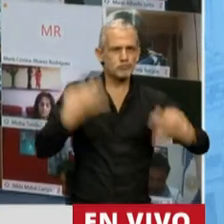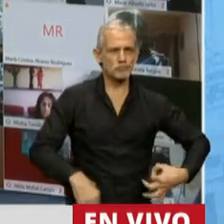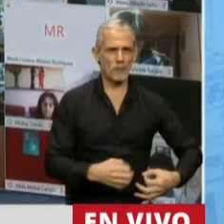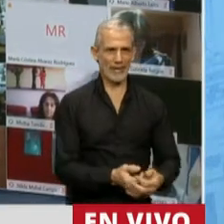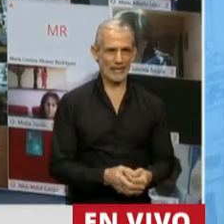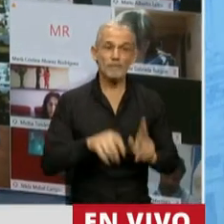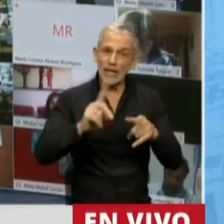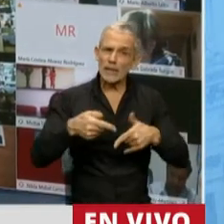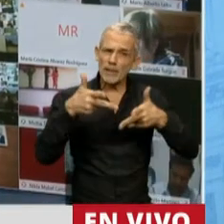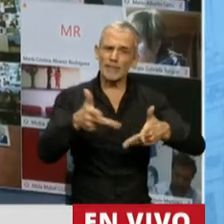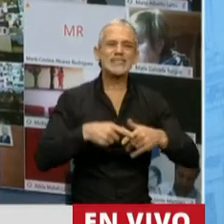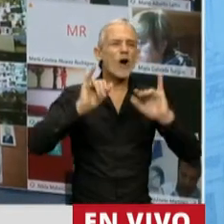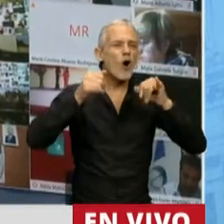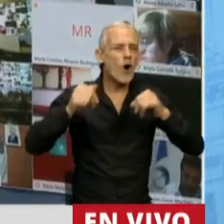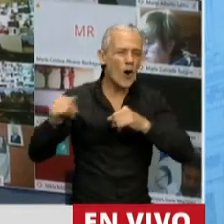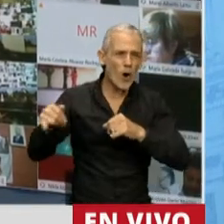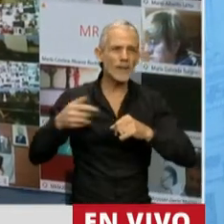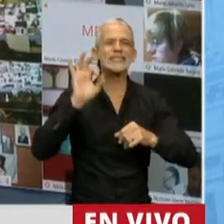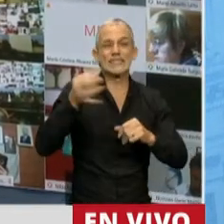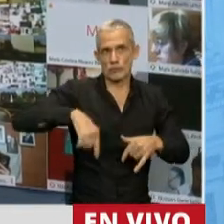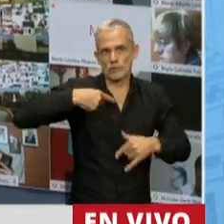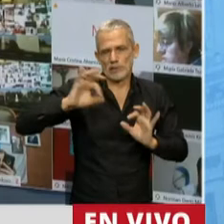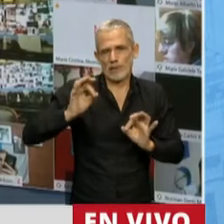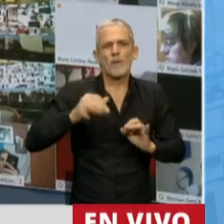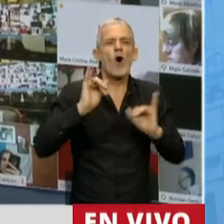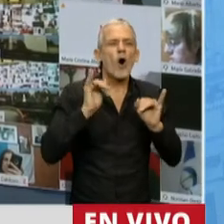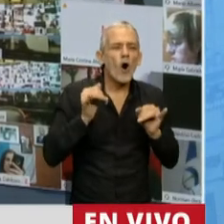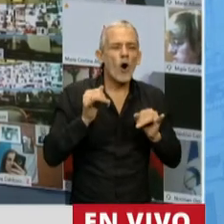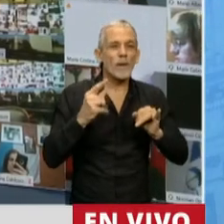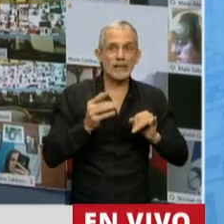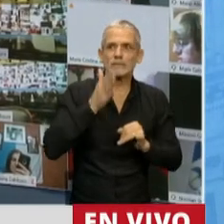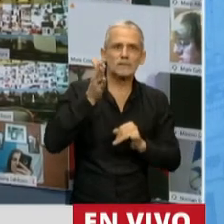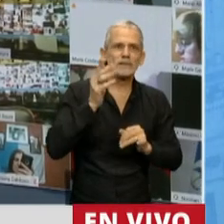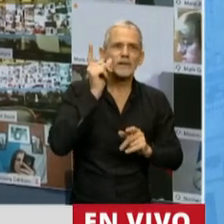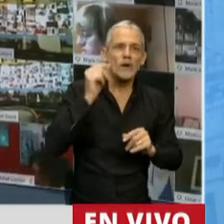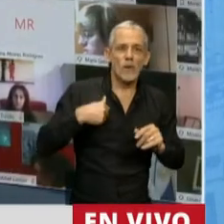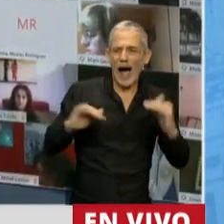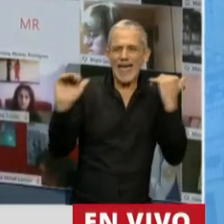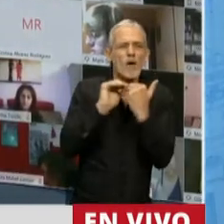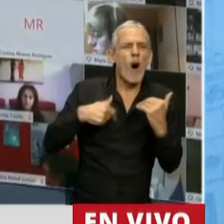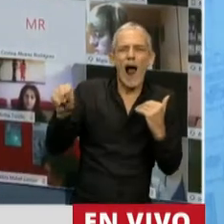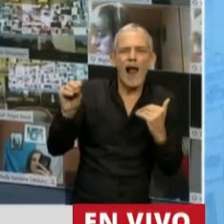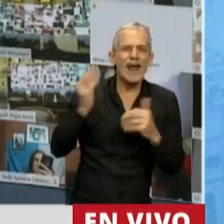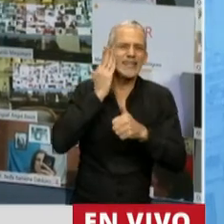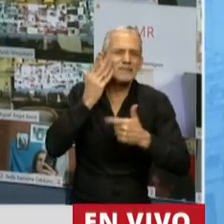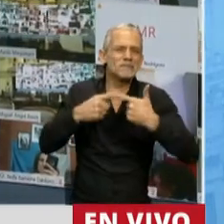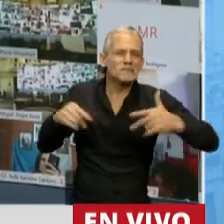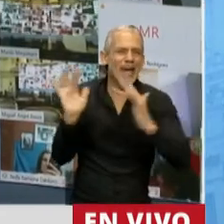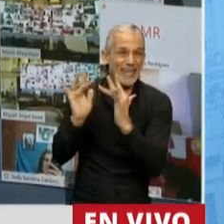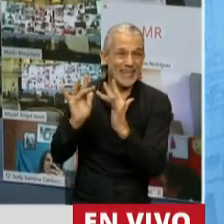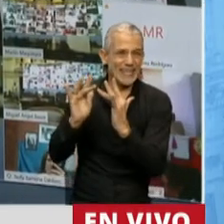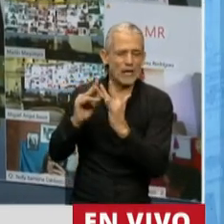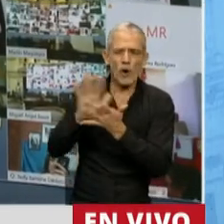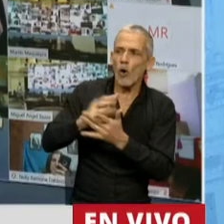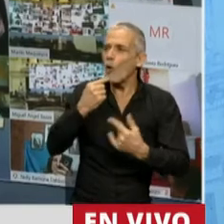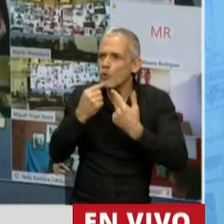quiero dejar de decir que los jóvenes, sepamos que los jóvenes recurrimos más a nuestros pares y a redes sociales e internet para